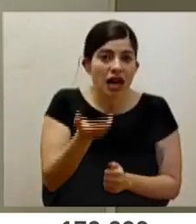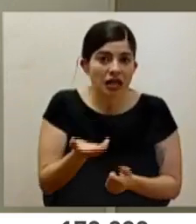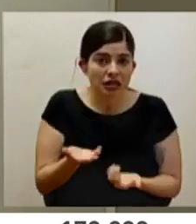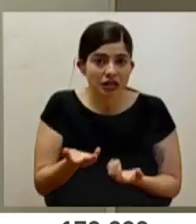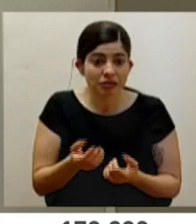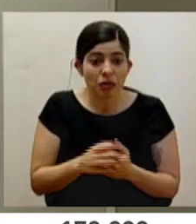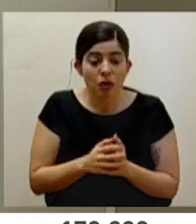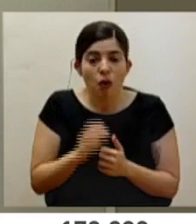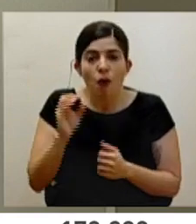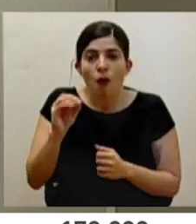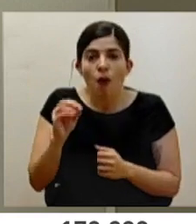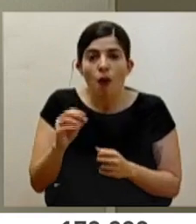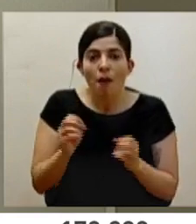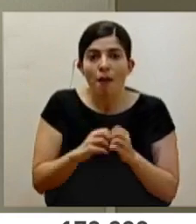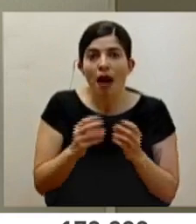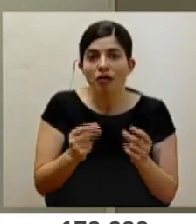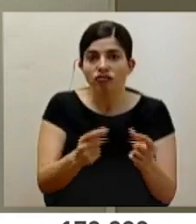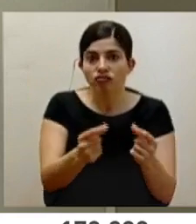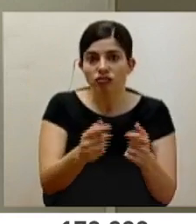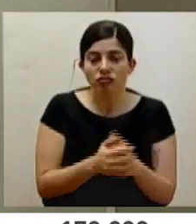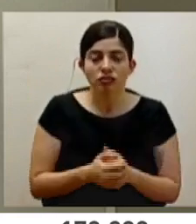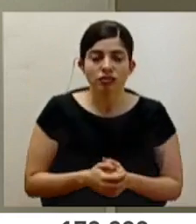eventualmente incluso de una mayor letalidad.